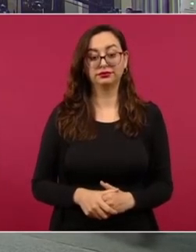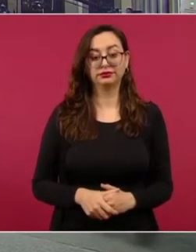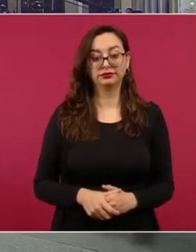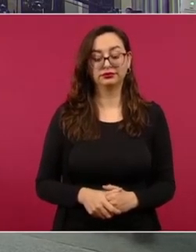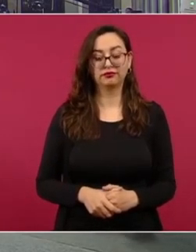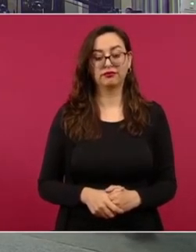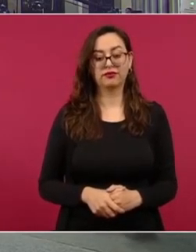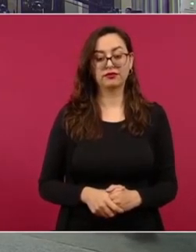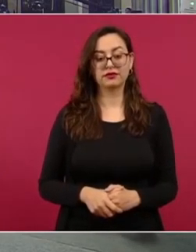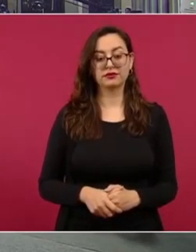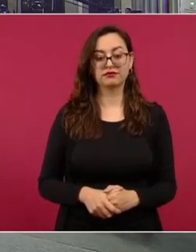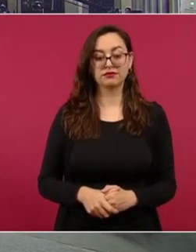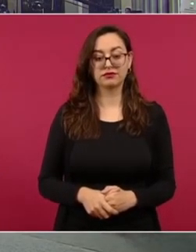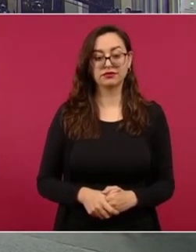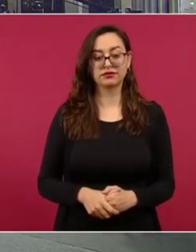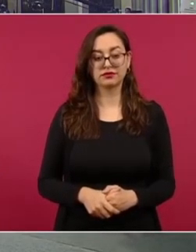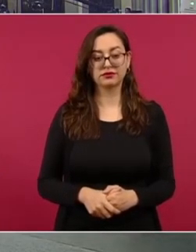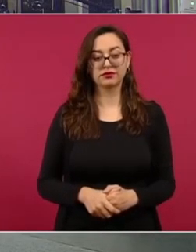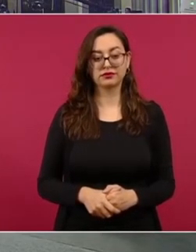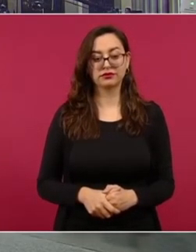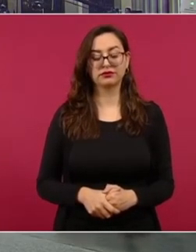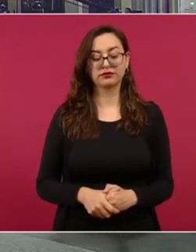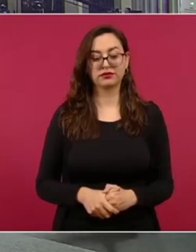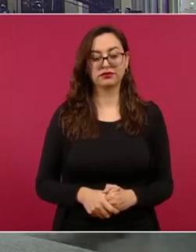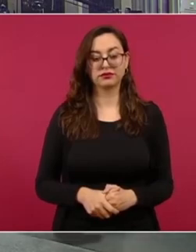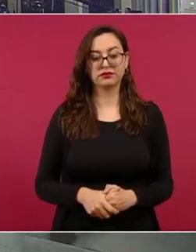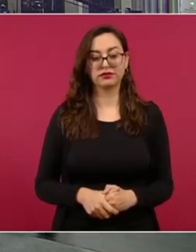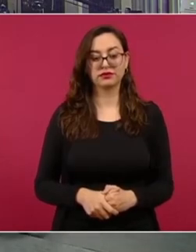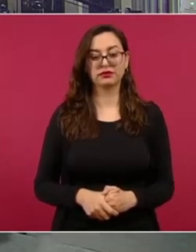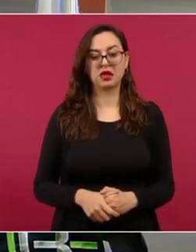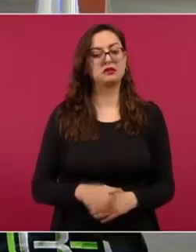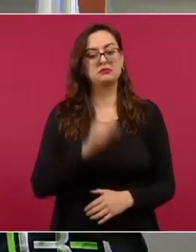Esta, esta es la que vi. Es la misma.